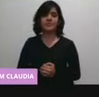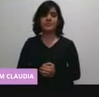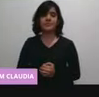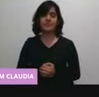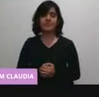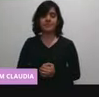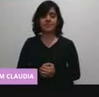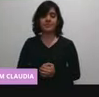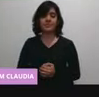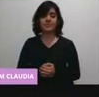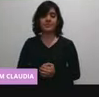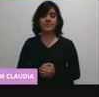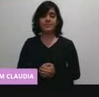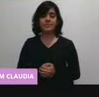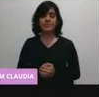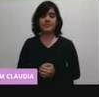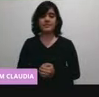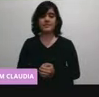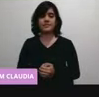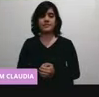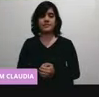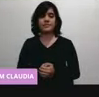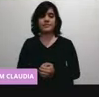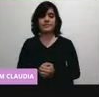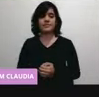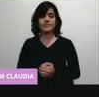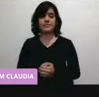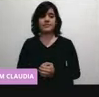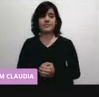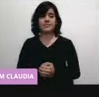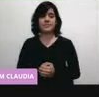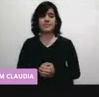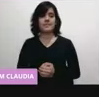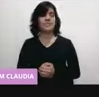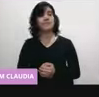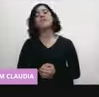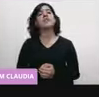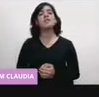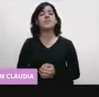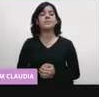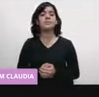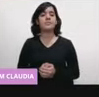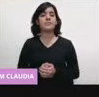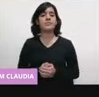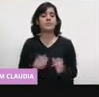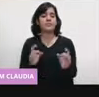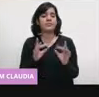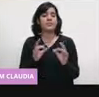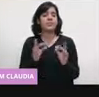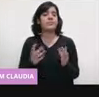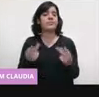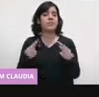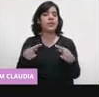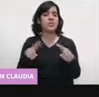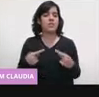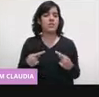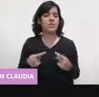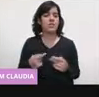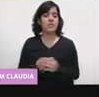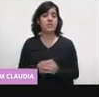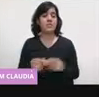Ahora, las situaciones específicas, las personas que viven con inmunosupresión o